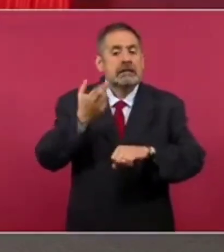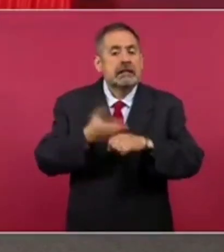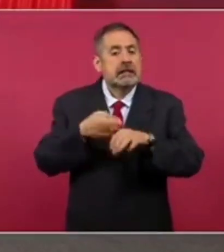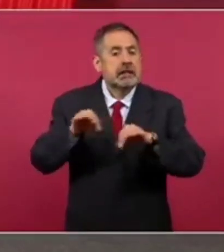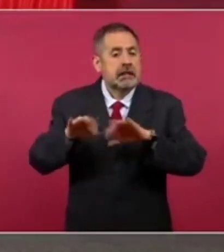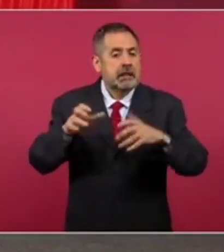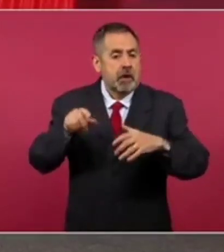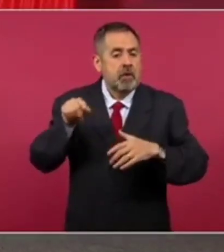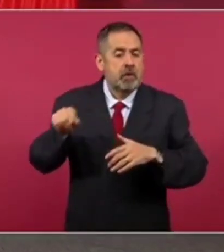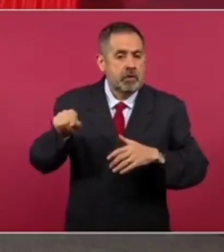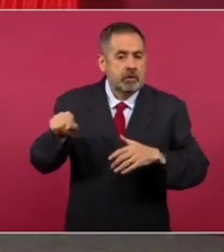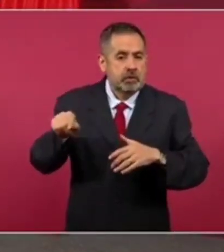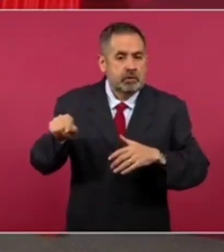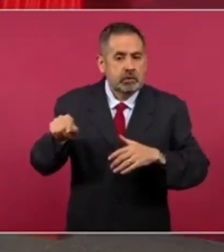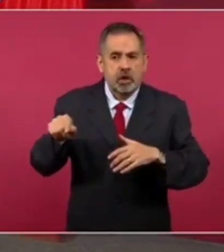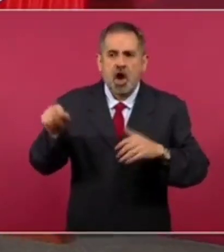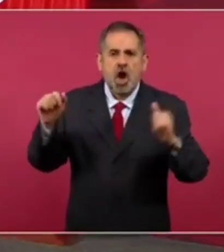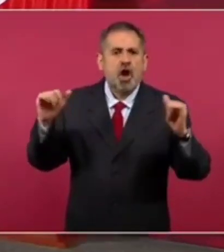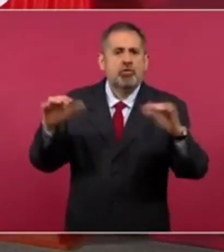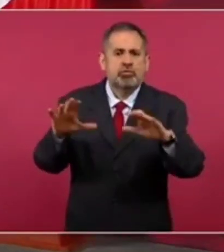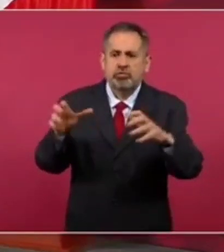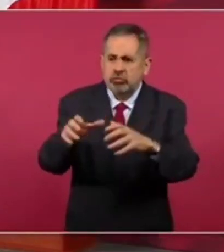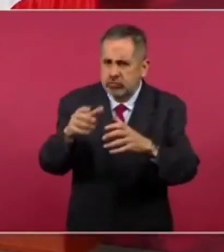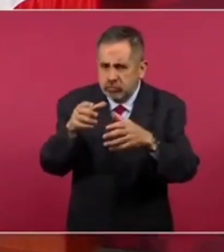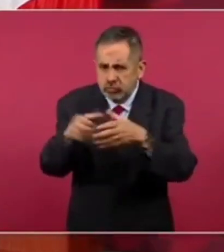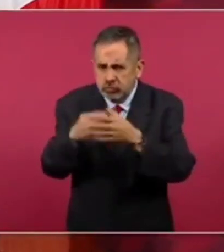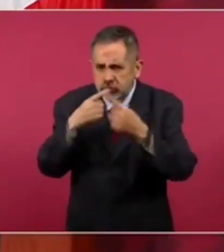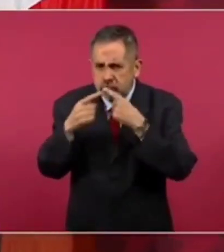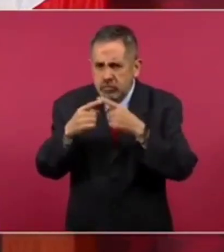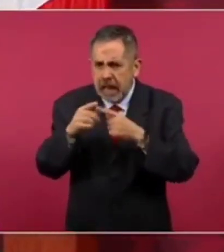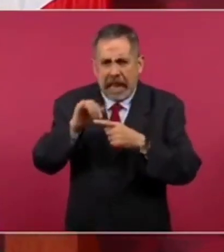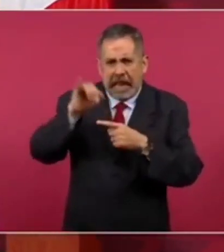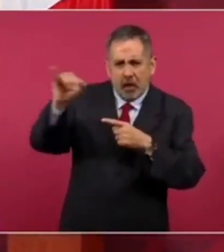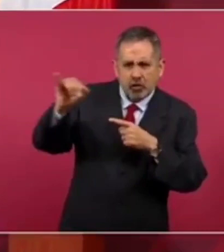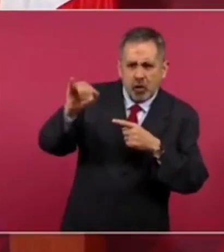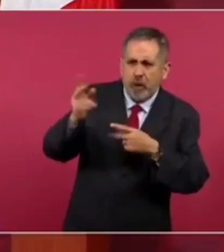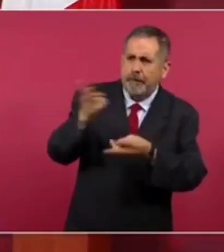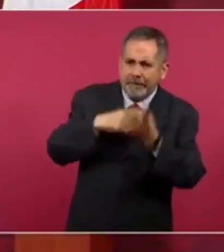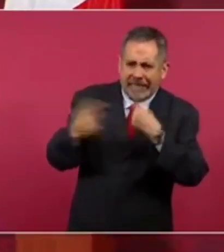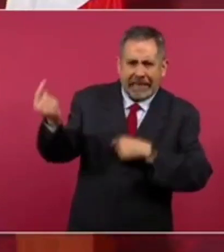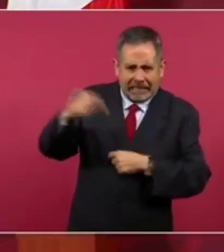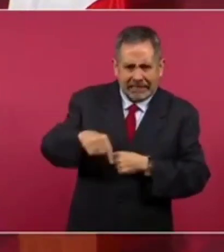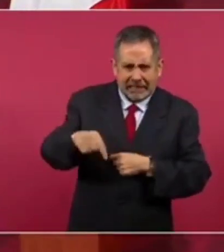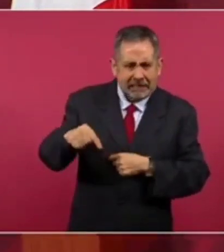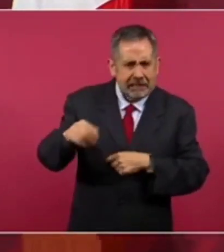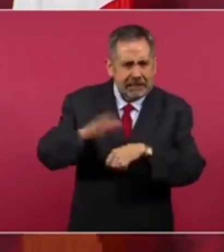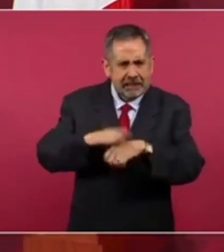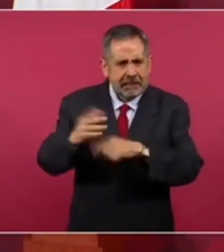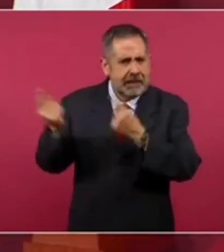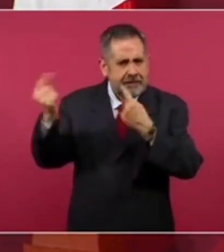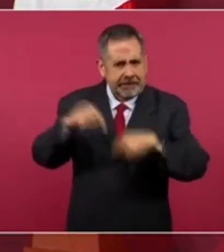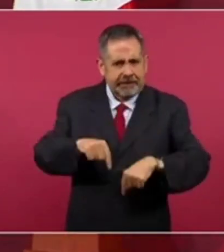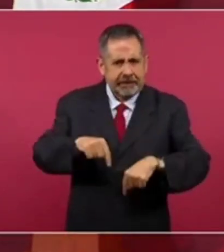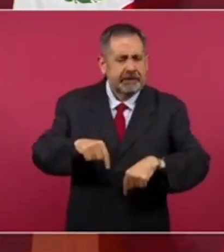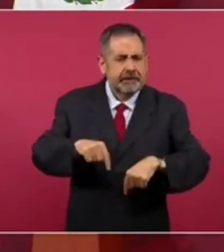Trabajo que se iban a reunir y les dije si no están muy lejos, vengan aquí